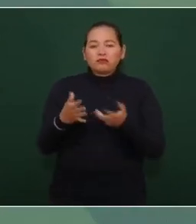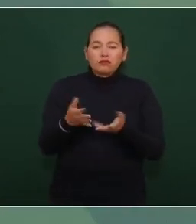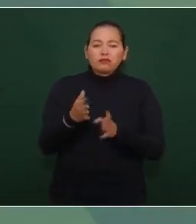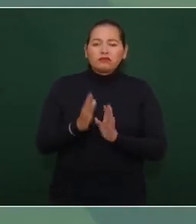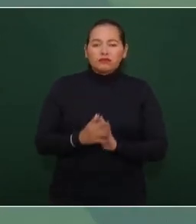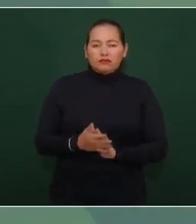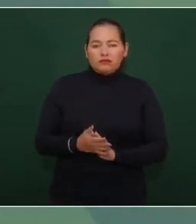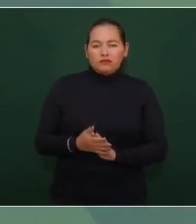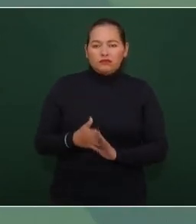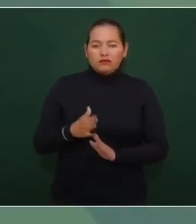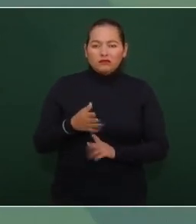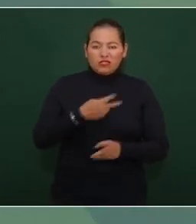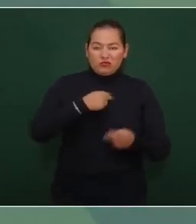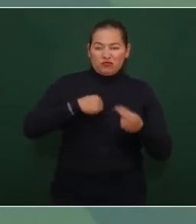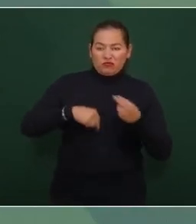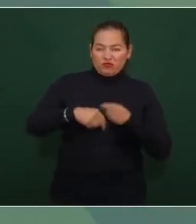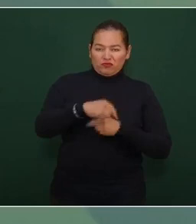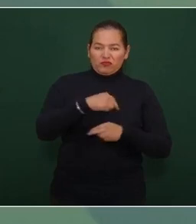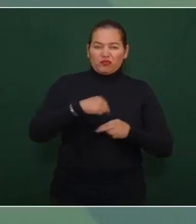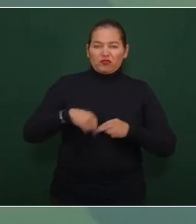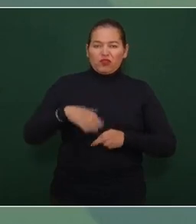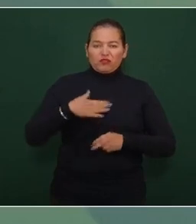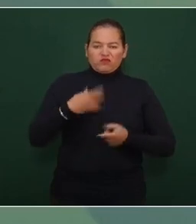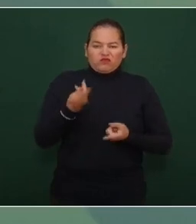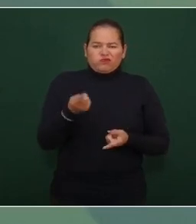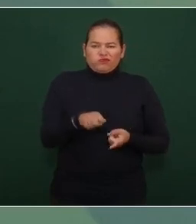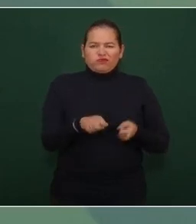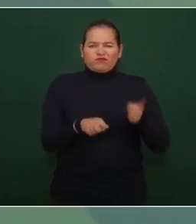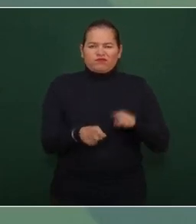nosotros somos la dictadura